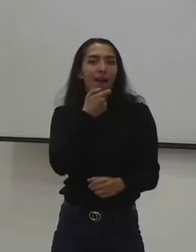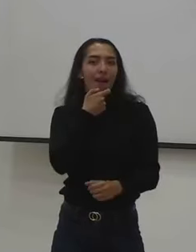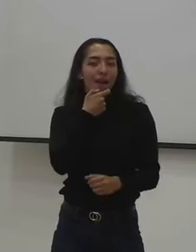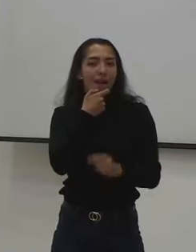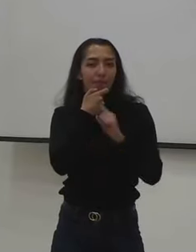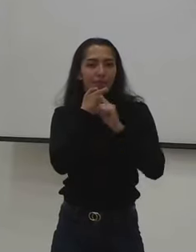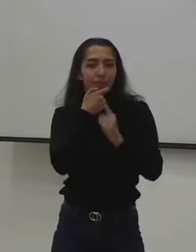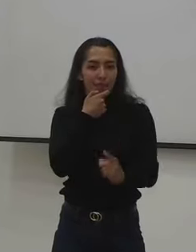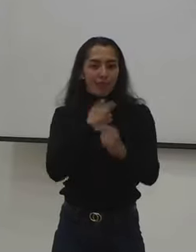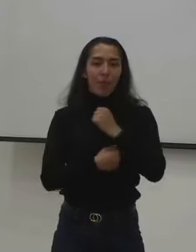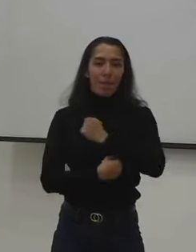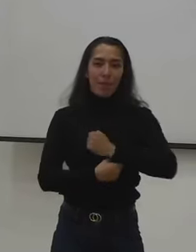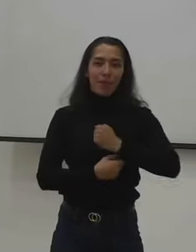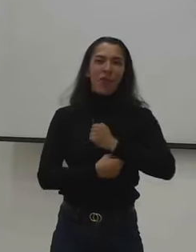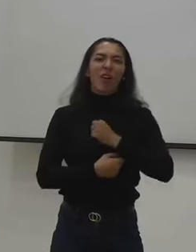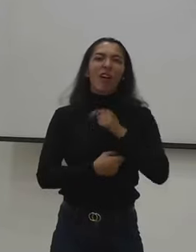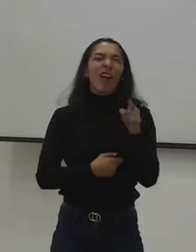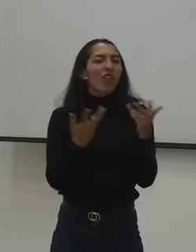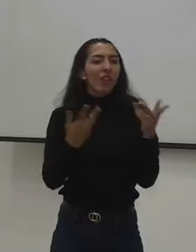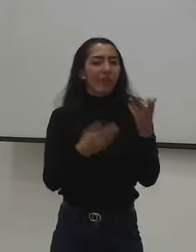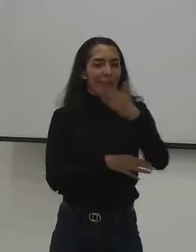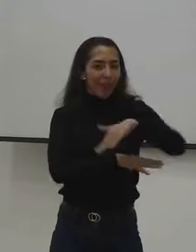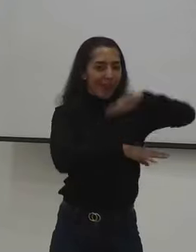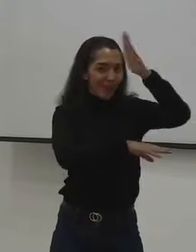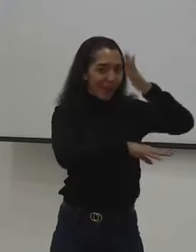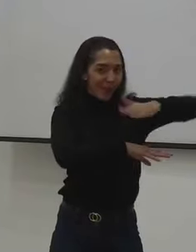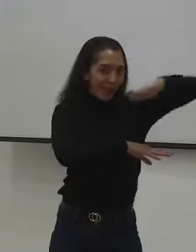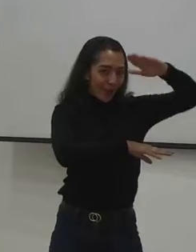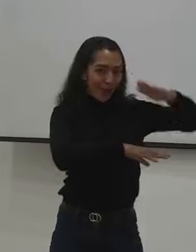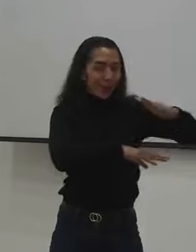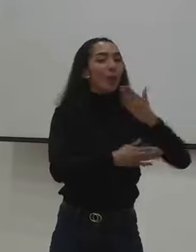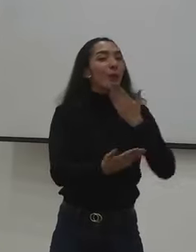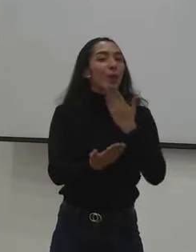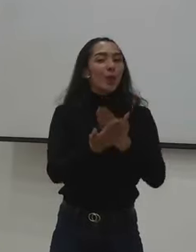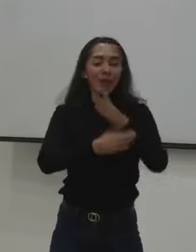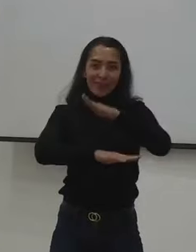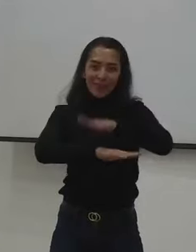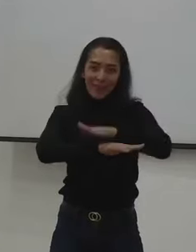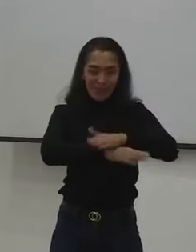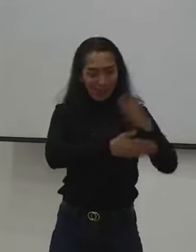tiene desde el departamento de Antioquia Jorge Mario muy buenas tardes y bienvenido